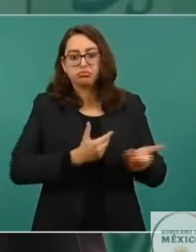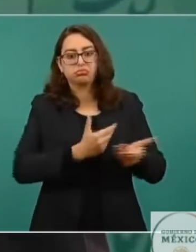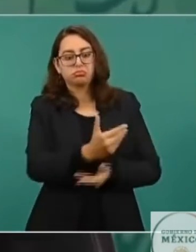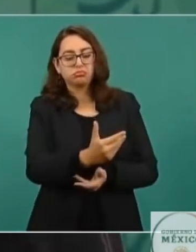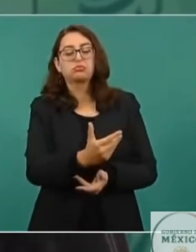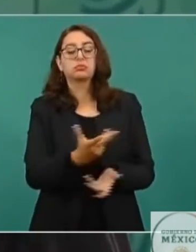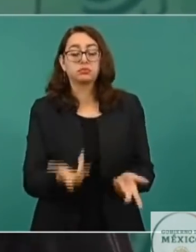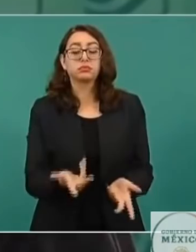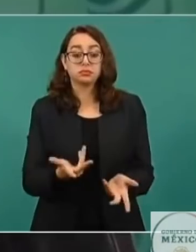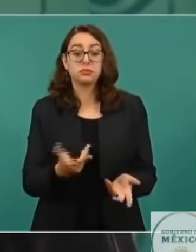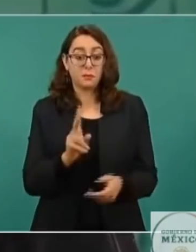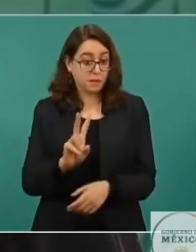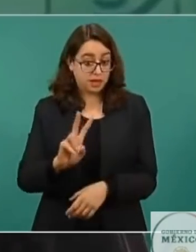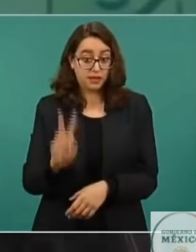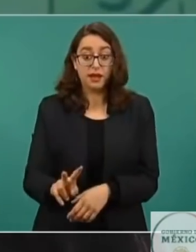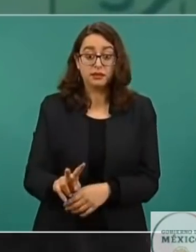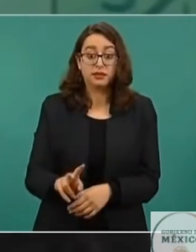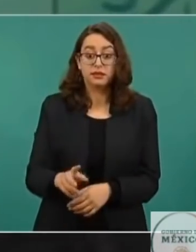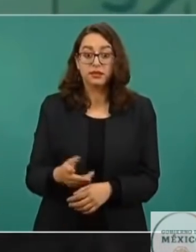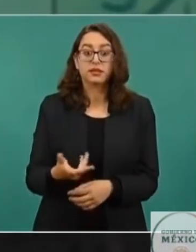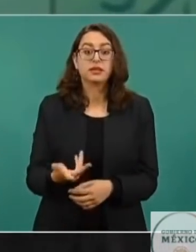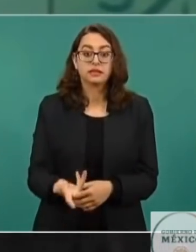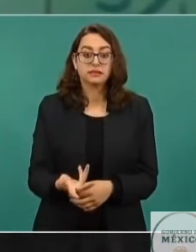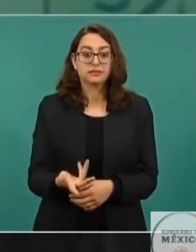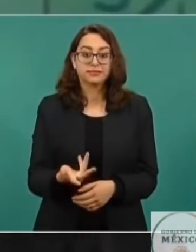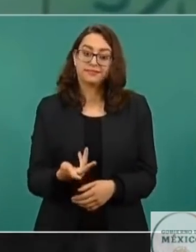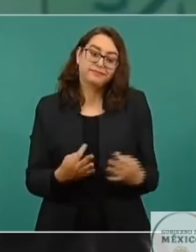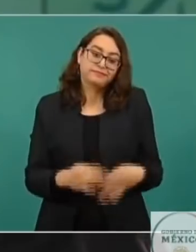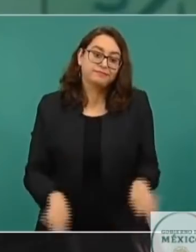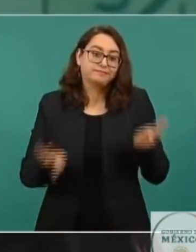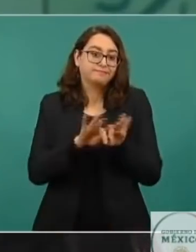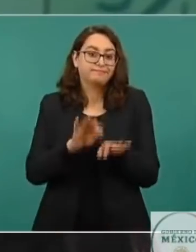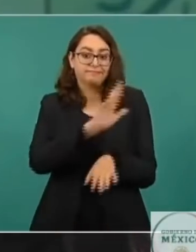de Estados Unidos, y además nos necesitamos,